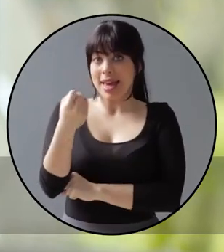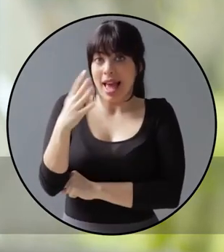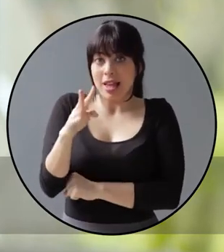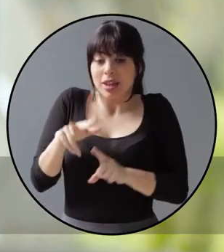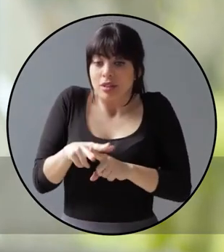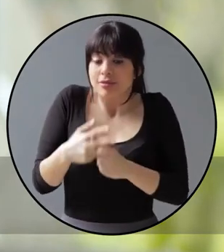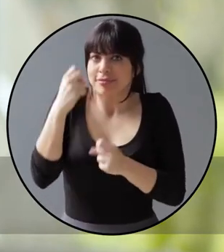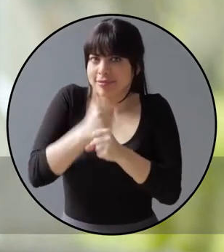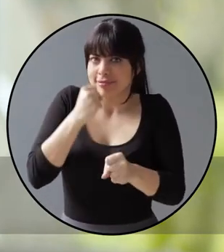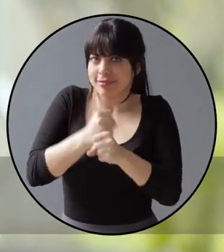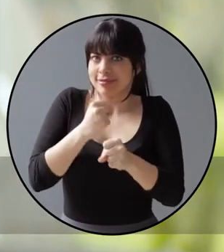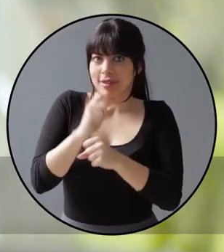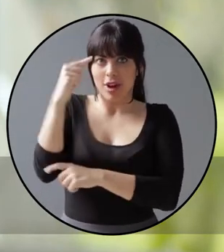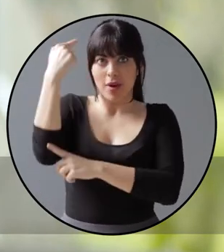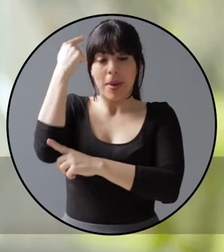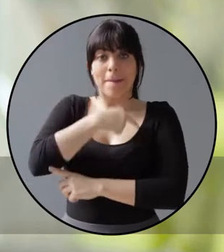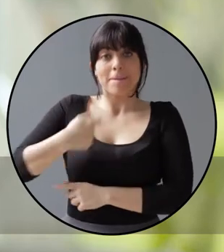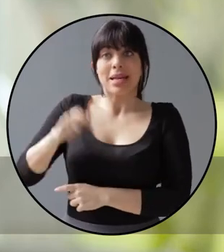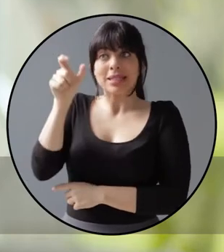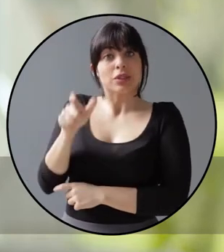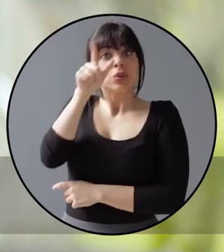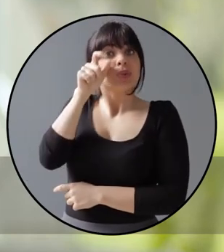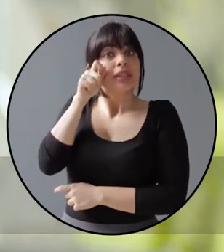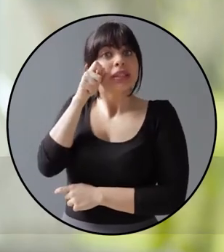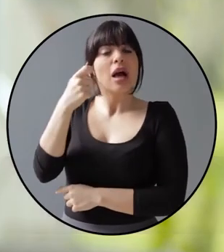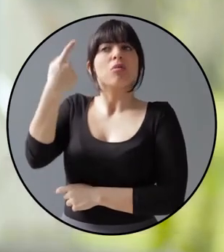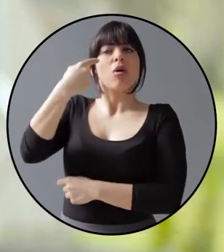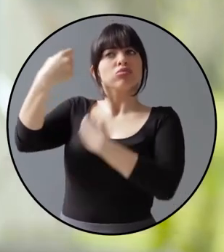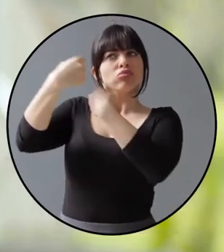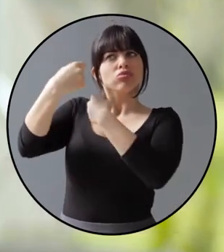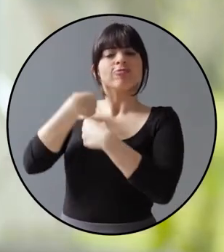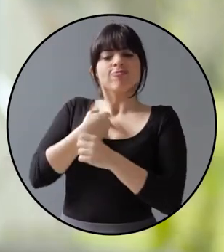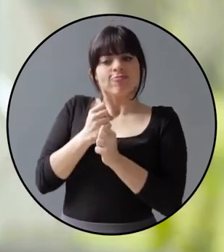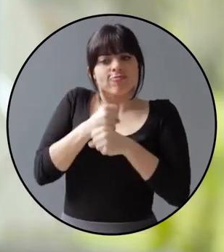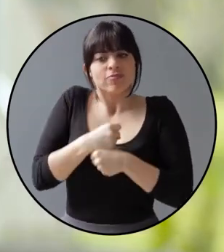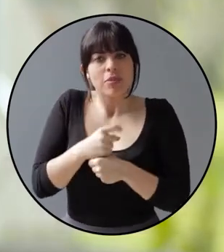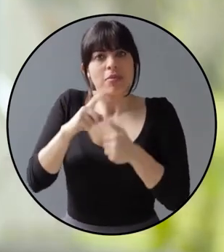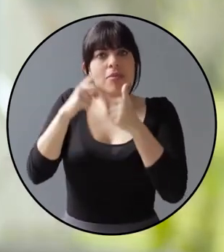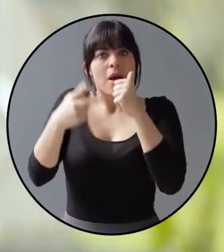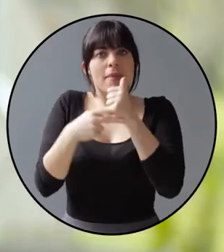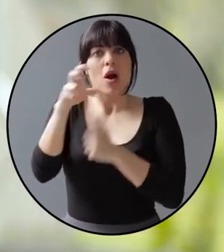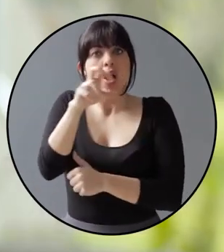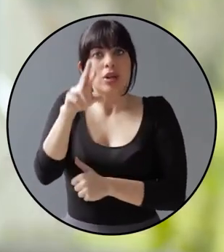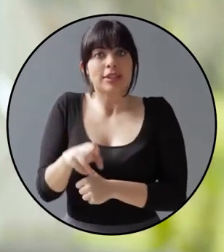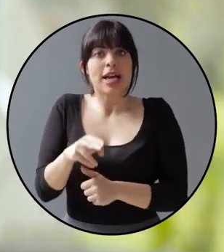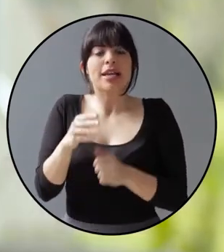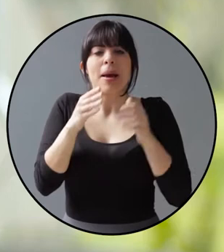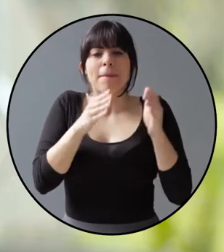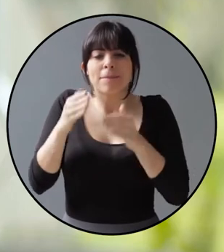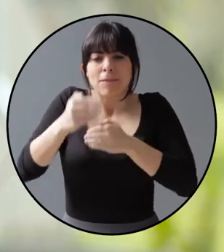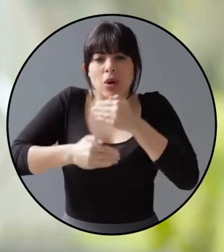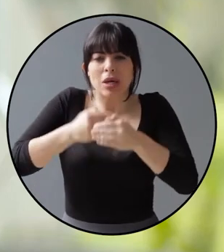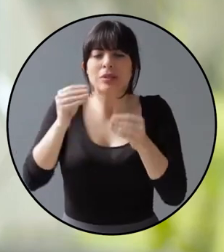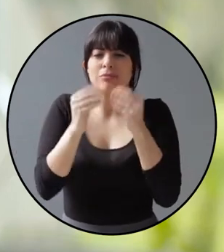2014, al iniciar nuestra gestión, el presidente Luis Guillermo Solís Rivera nos instruyó a realizar por primera vez en Costa Rica el más